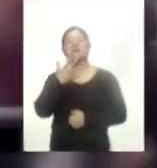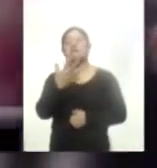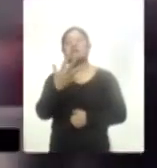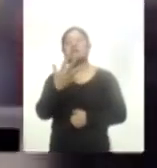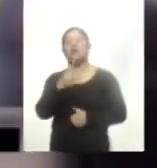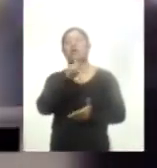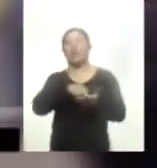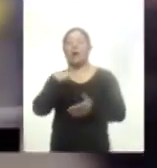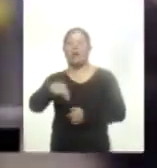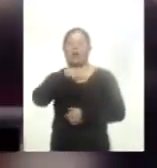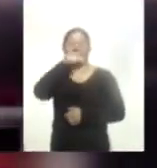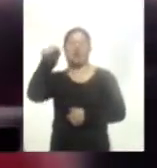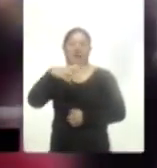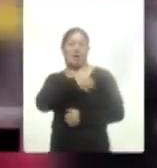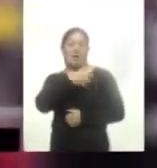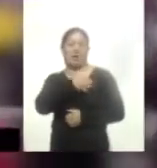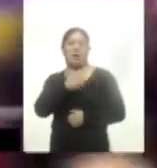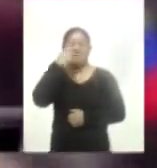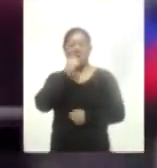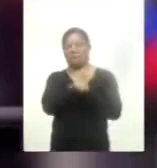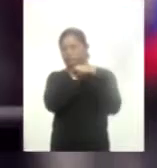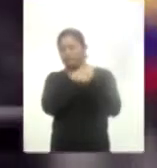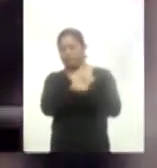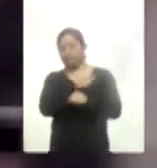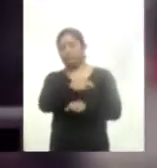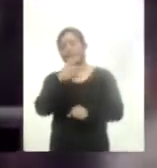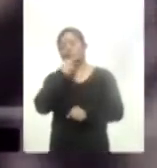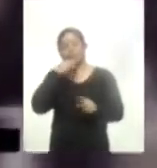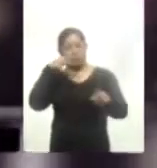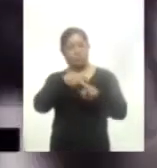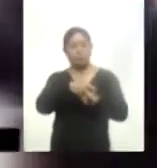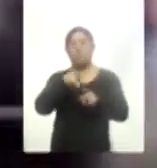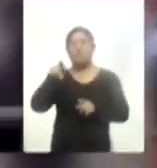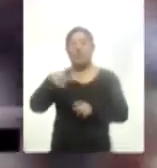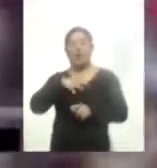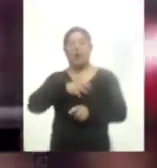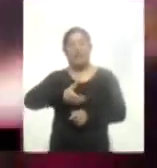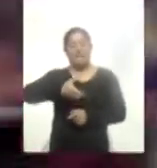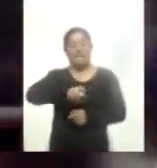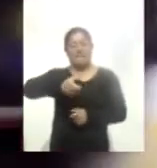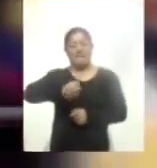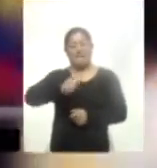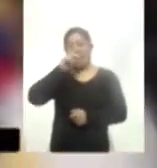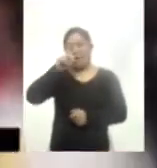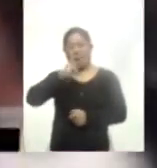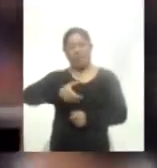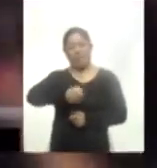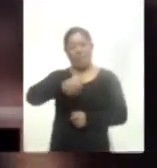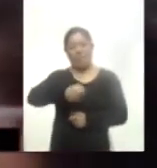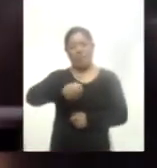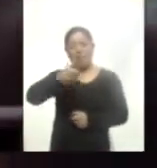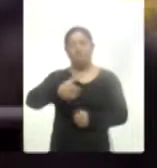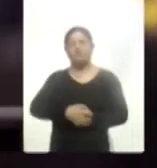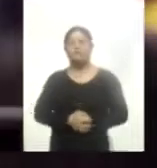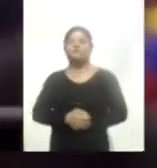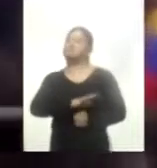puntos de la capital para rechazar la muerte de un hombre después de que la policía le aplicara varias descargas con una pistola Taser. Las localidades de